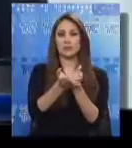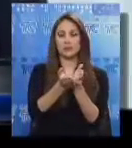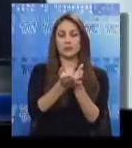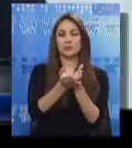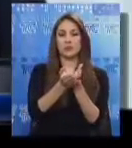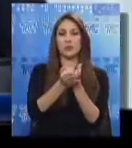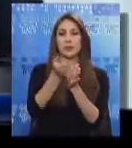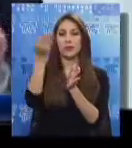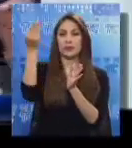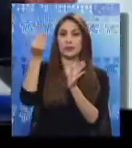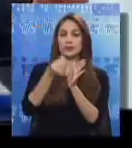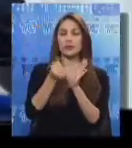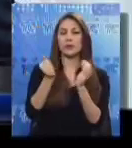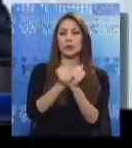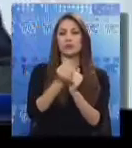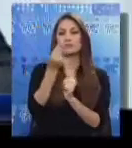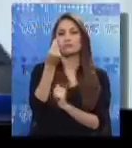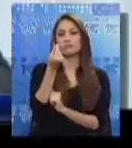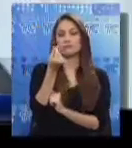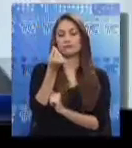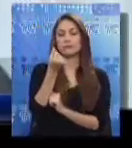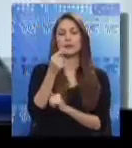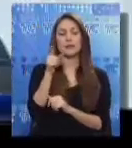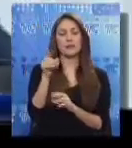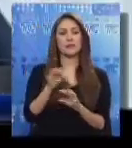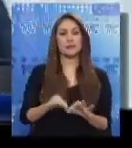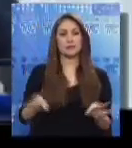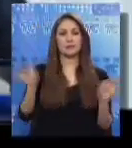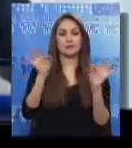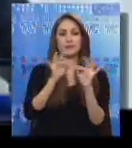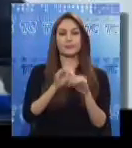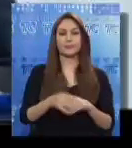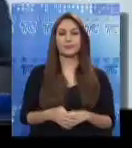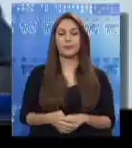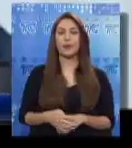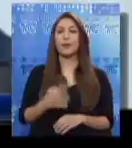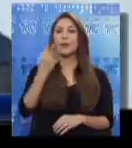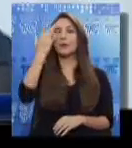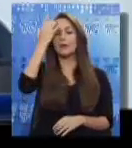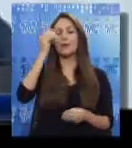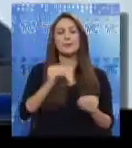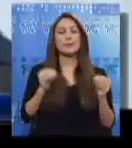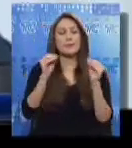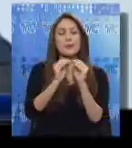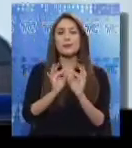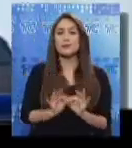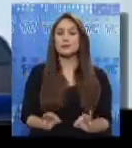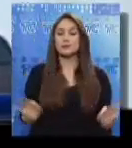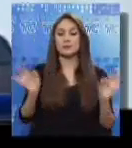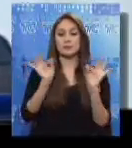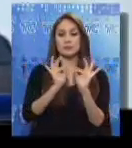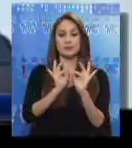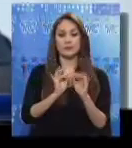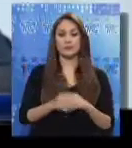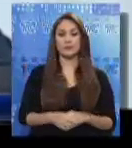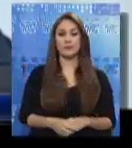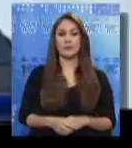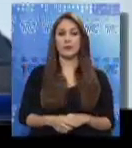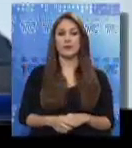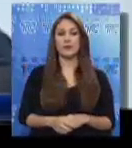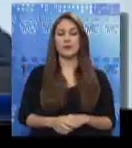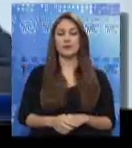con financiamiento. Quiero destacar eso porque es una de las cosas más importantes que